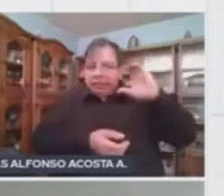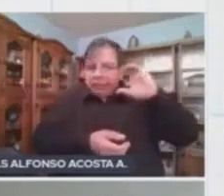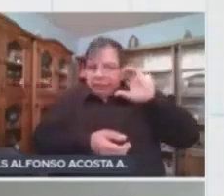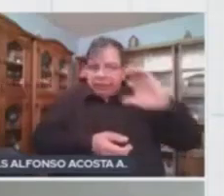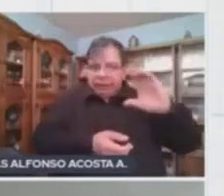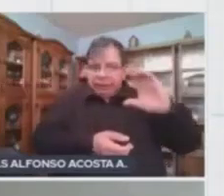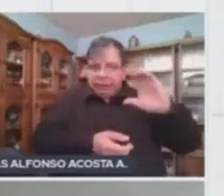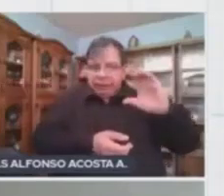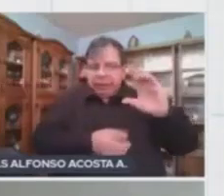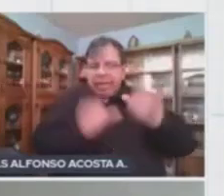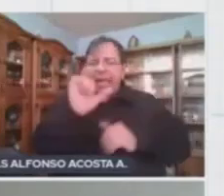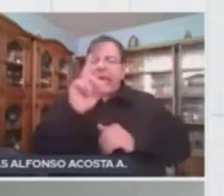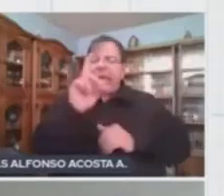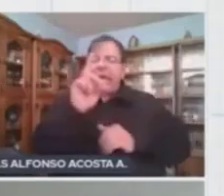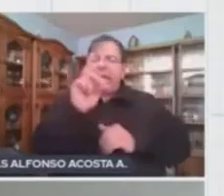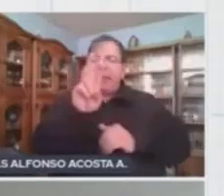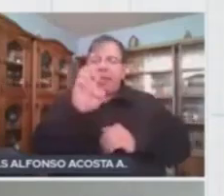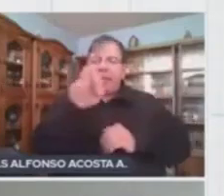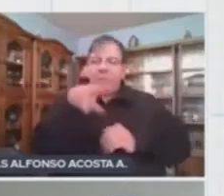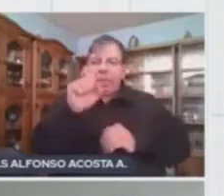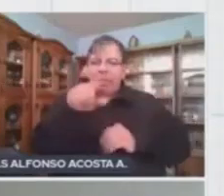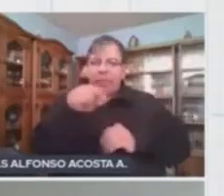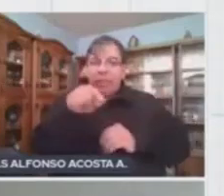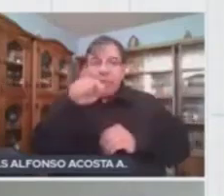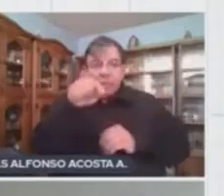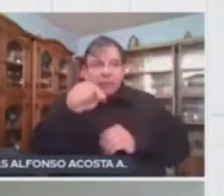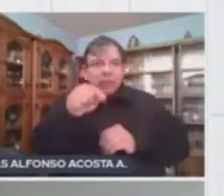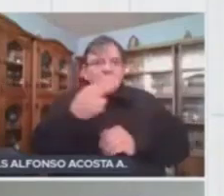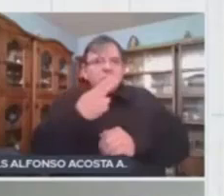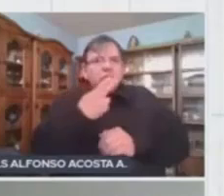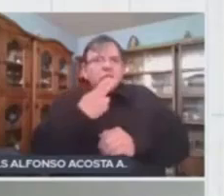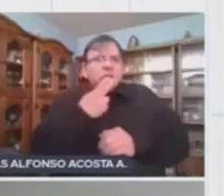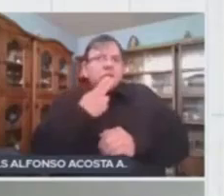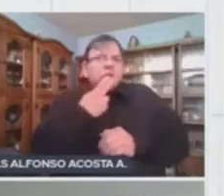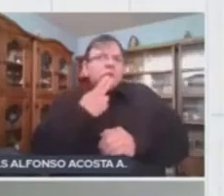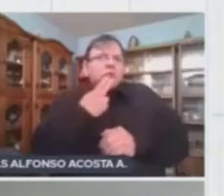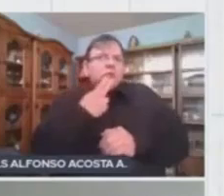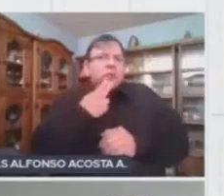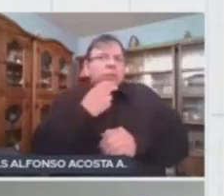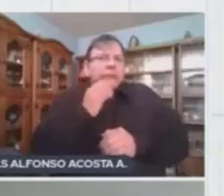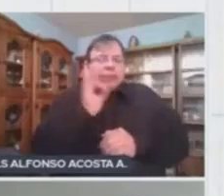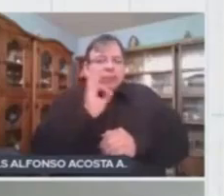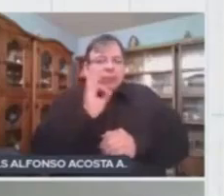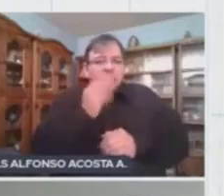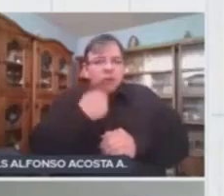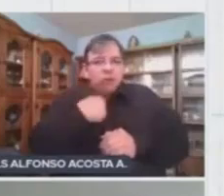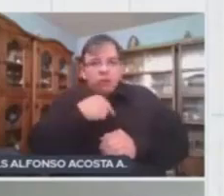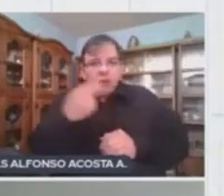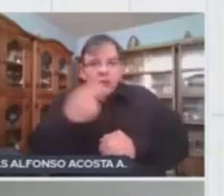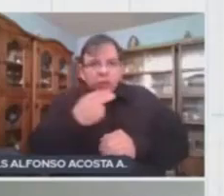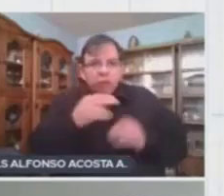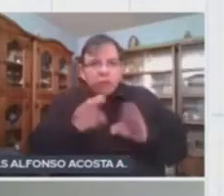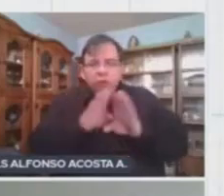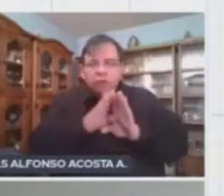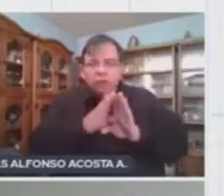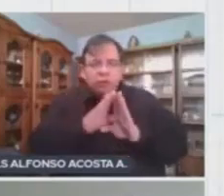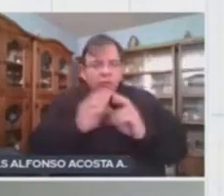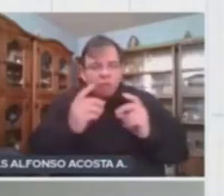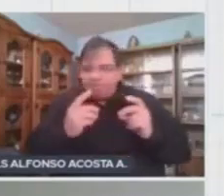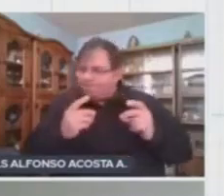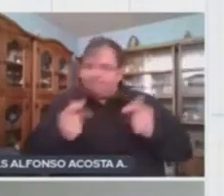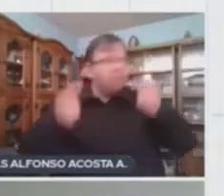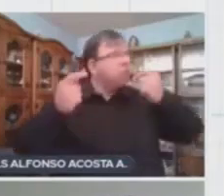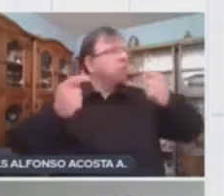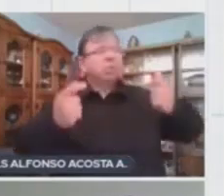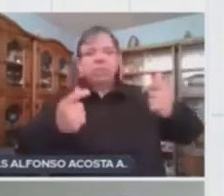adrenalina. La adrenalina es muy útil en caso de que nuestro cuerpo necesite reaccionar a un impulso que nos ponga